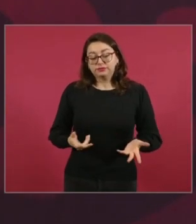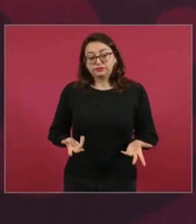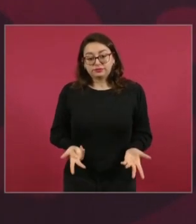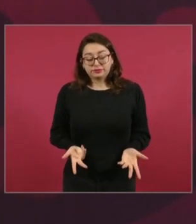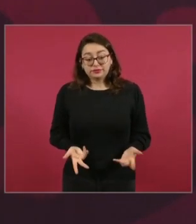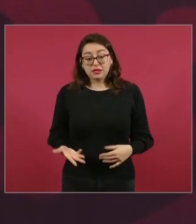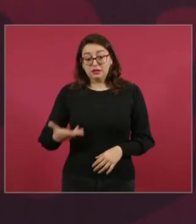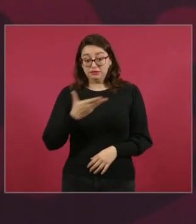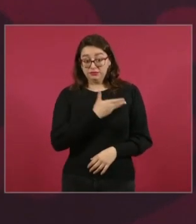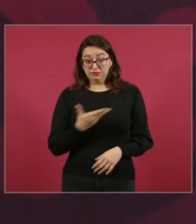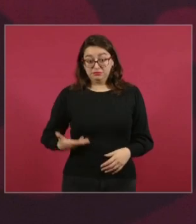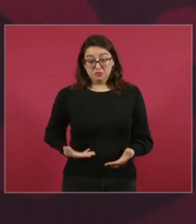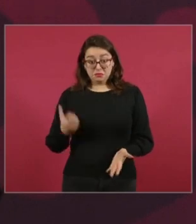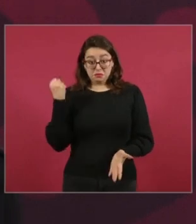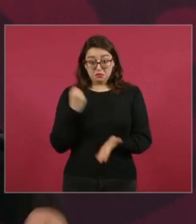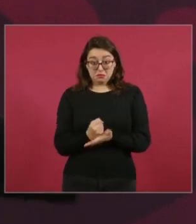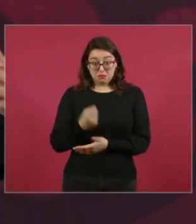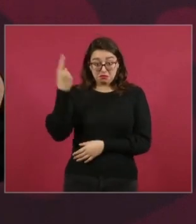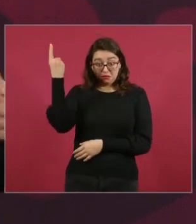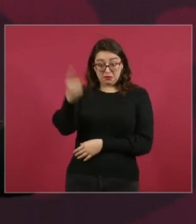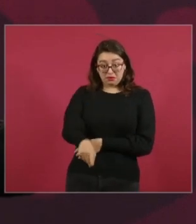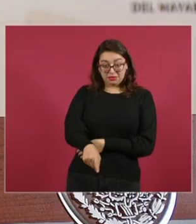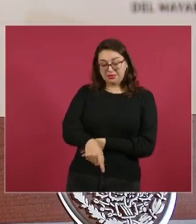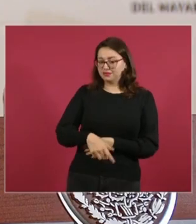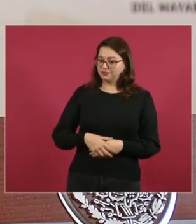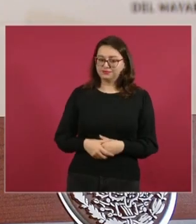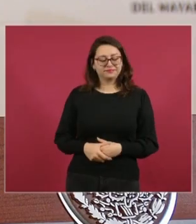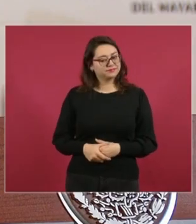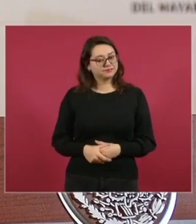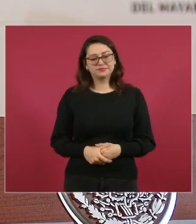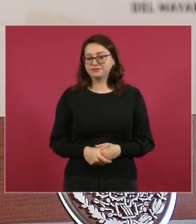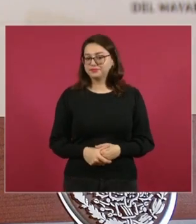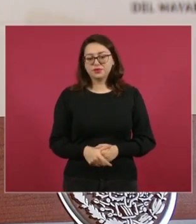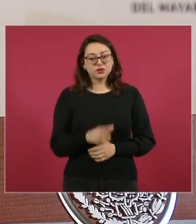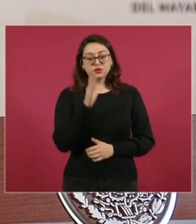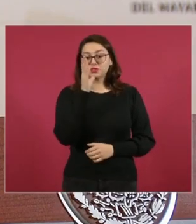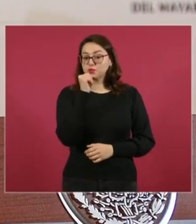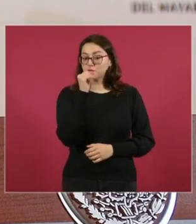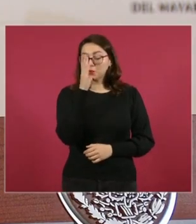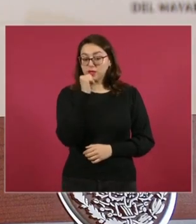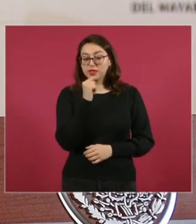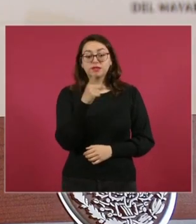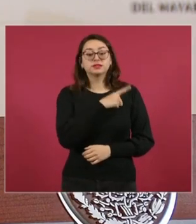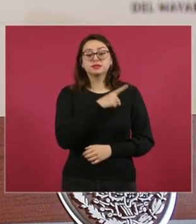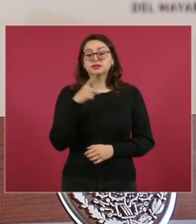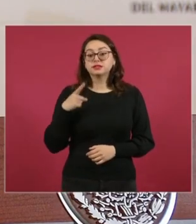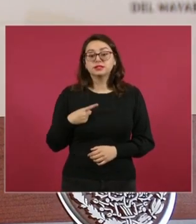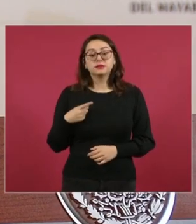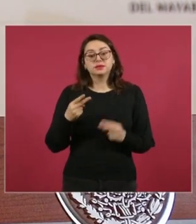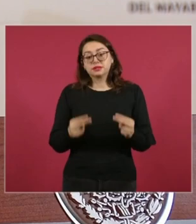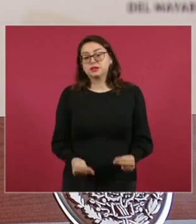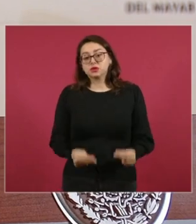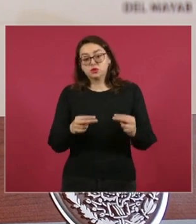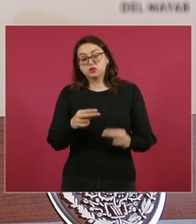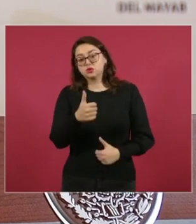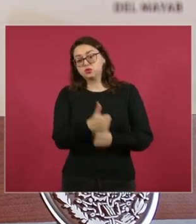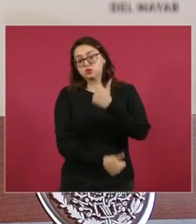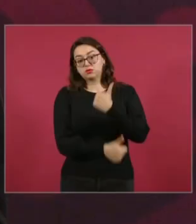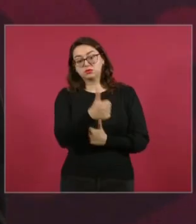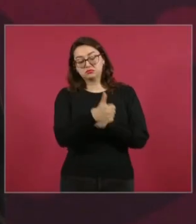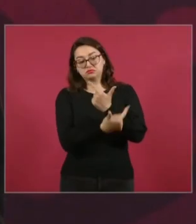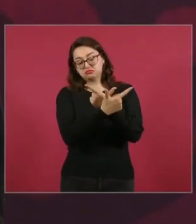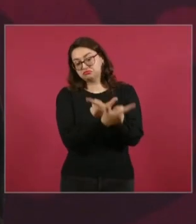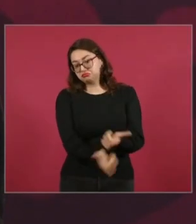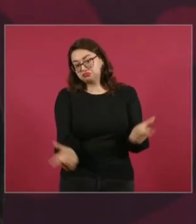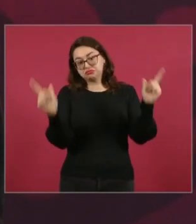por decreto, tiene que ser con la competencia. Por eso lo de Mexicana,